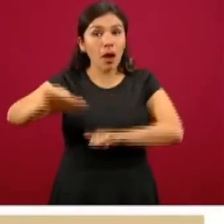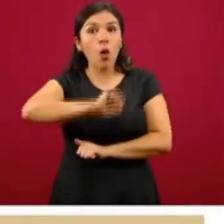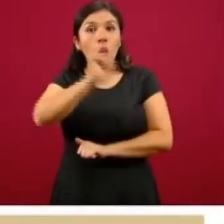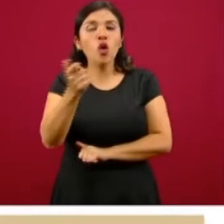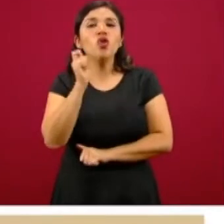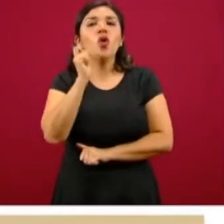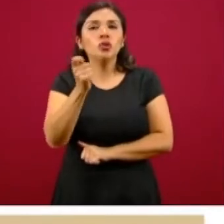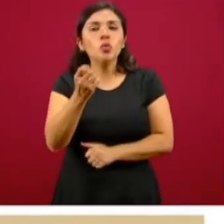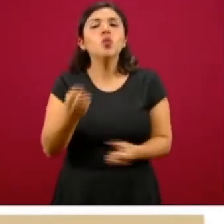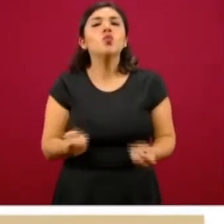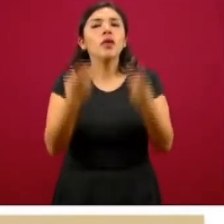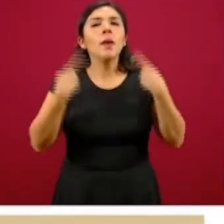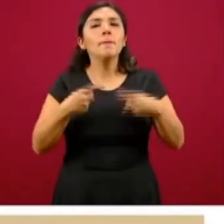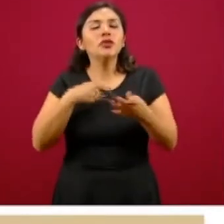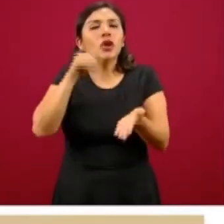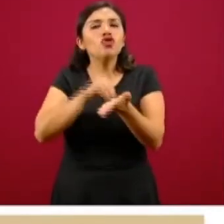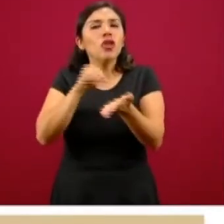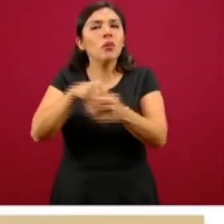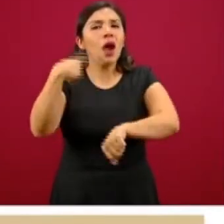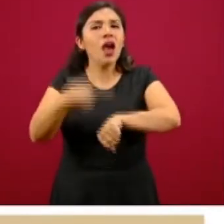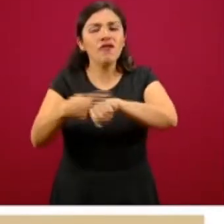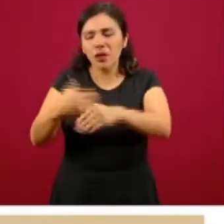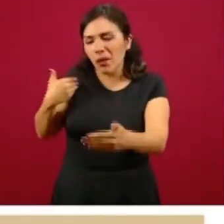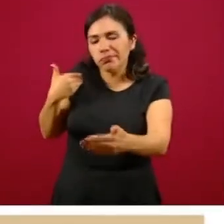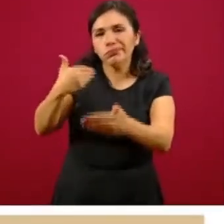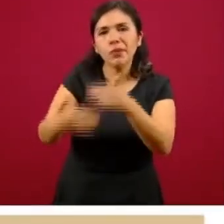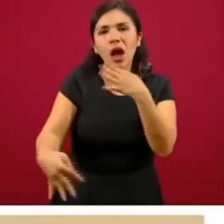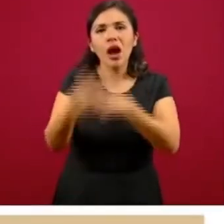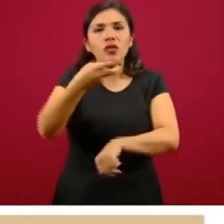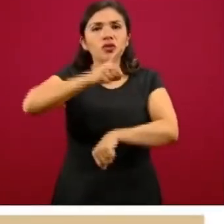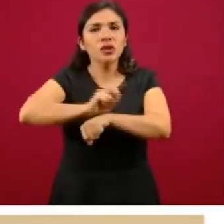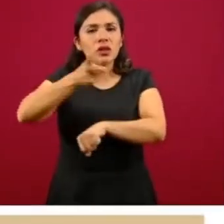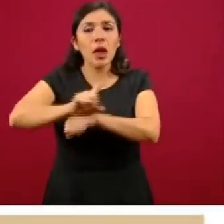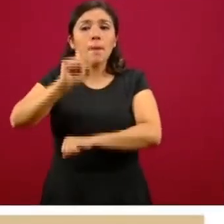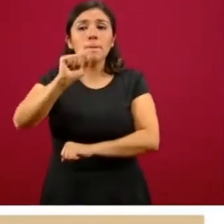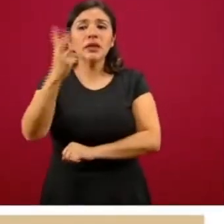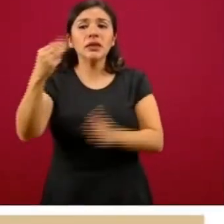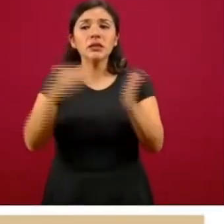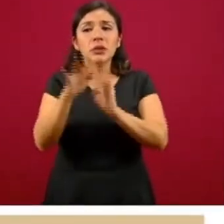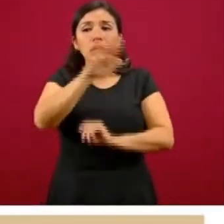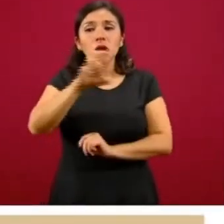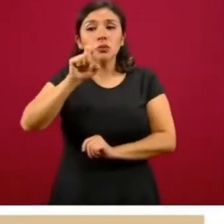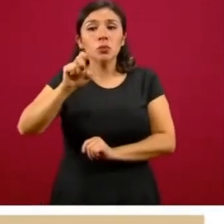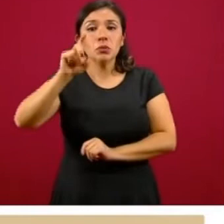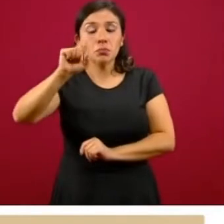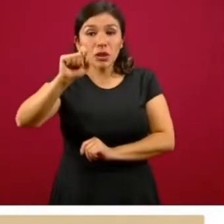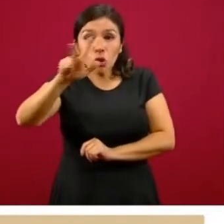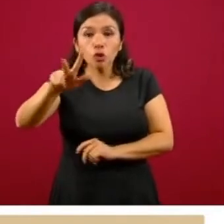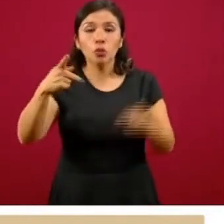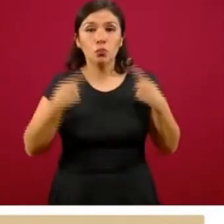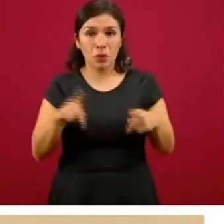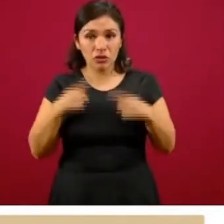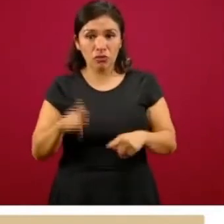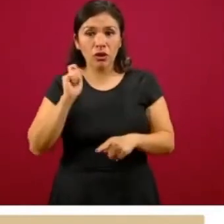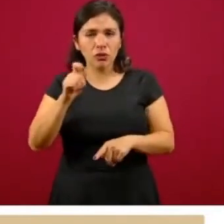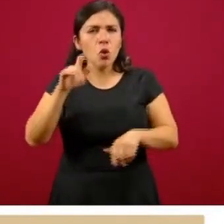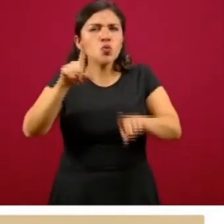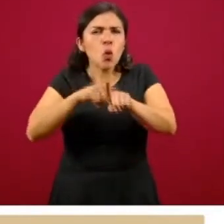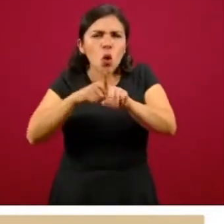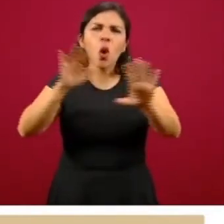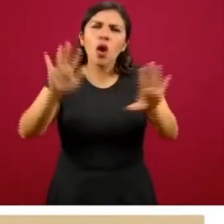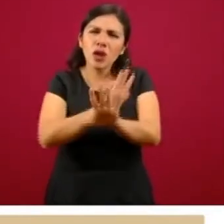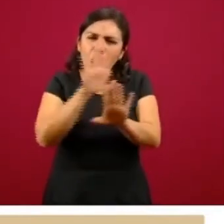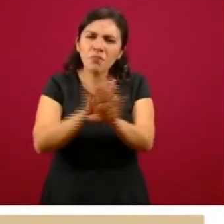de los casos confirmados en los últimos 14 días, estos 23 mil 528. Vemos que los colores van cambiando,